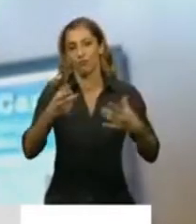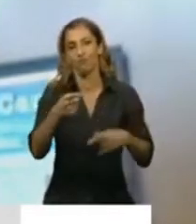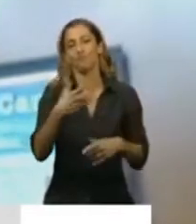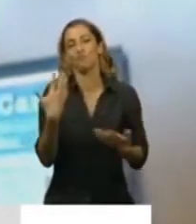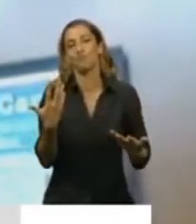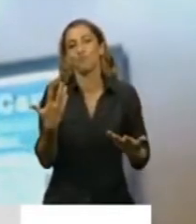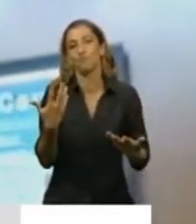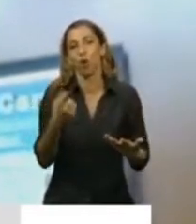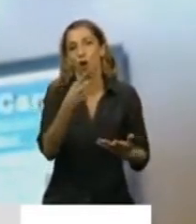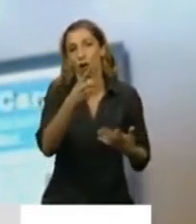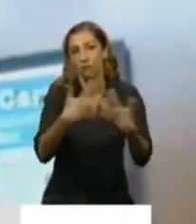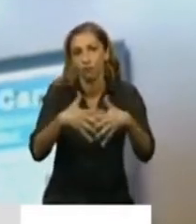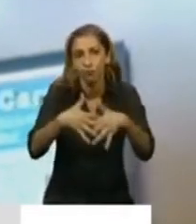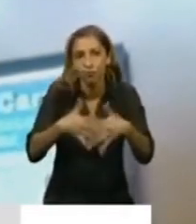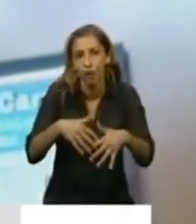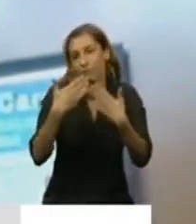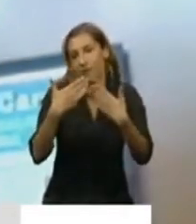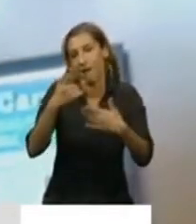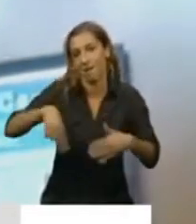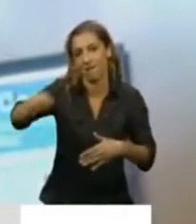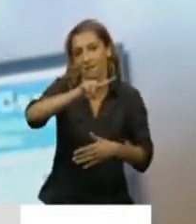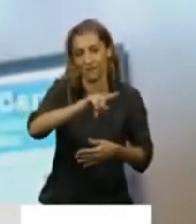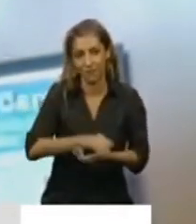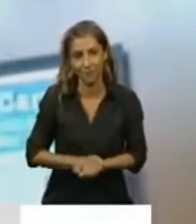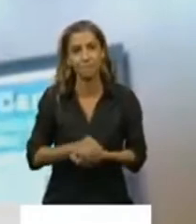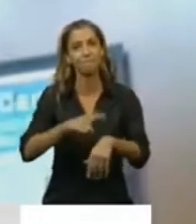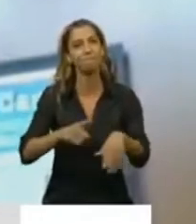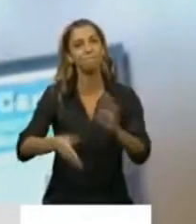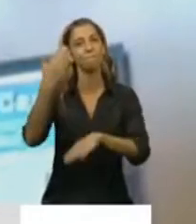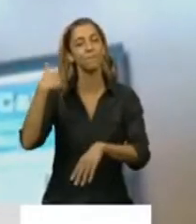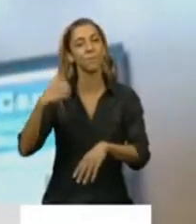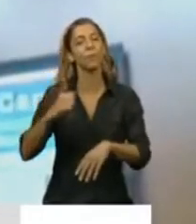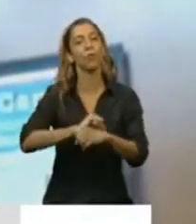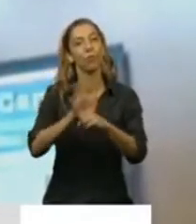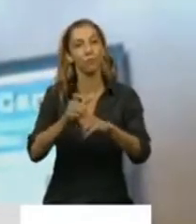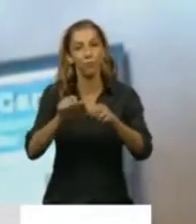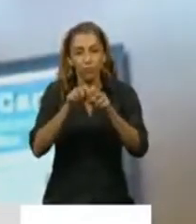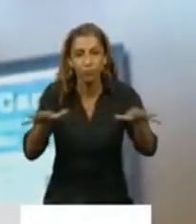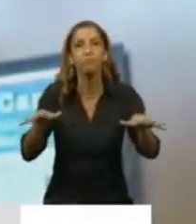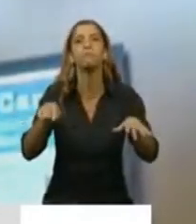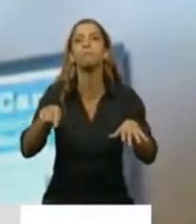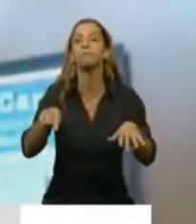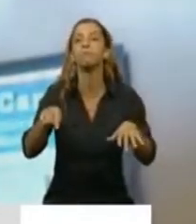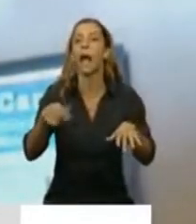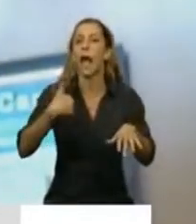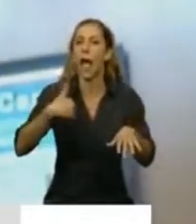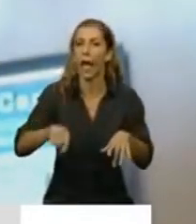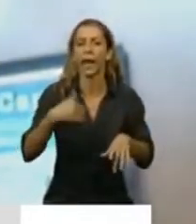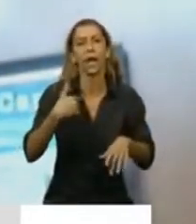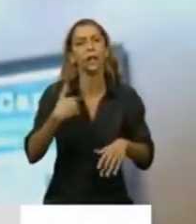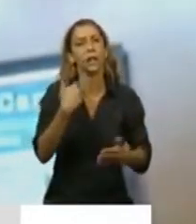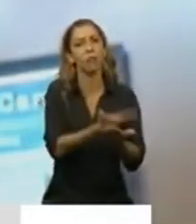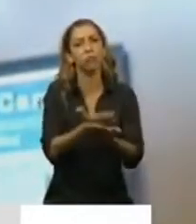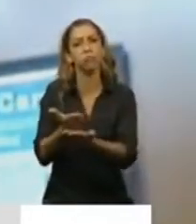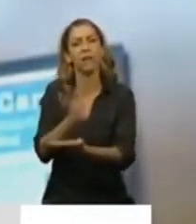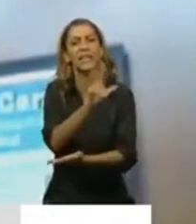desde que empezó el virus en la Argentina, la Unión Cívica Radical ha presentado más de 300 proyectos que